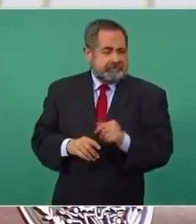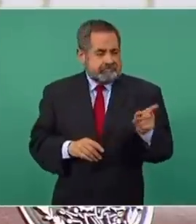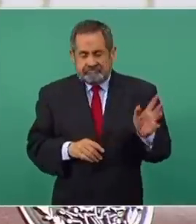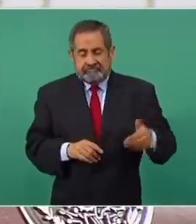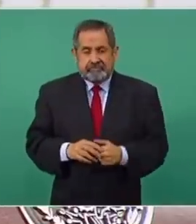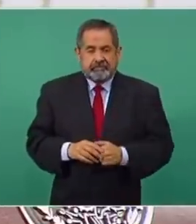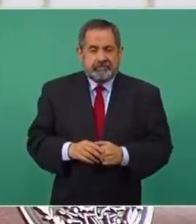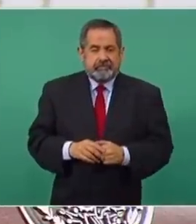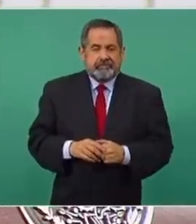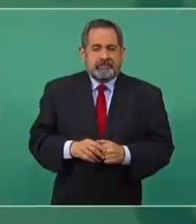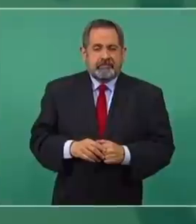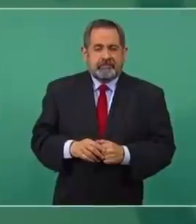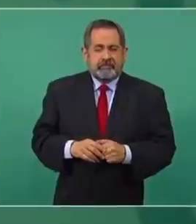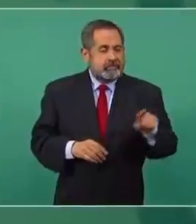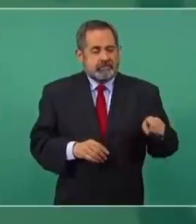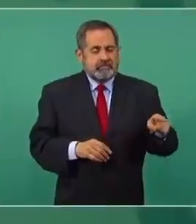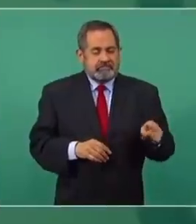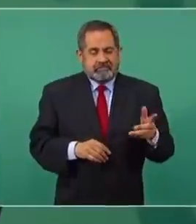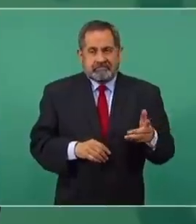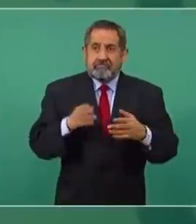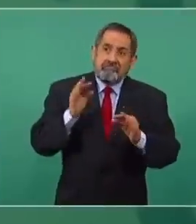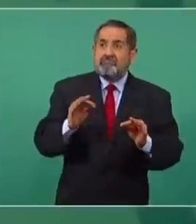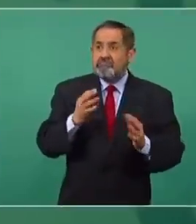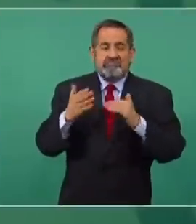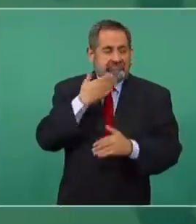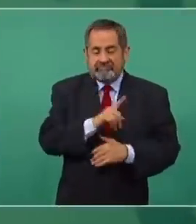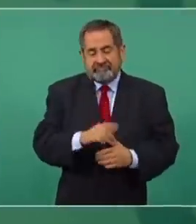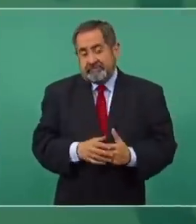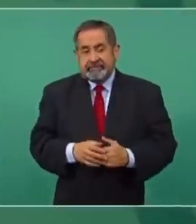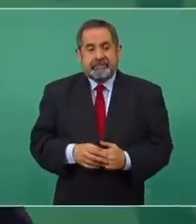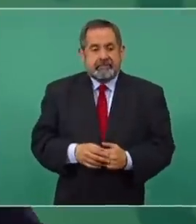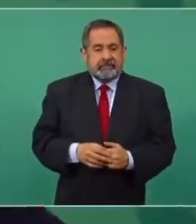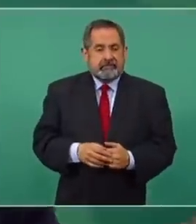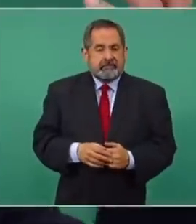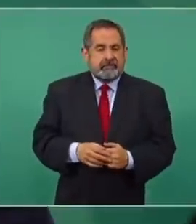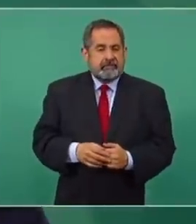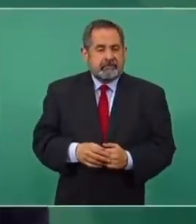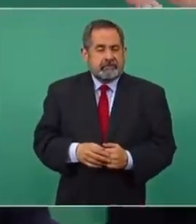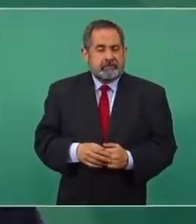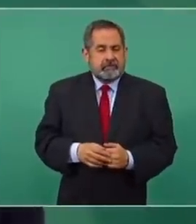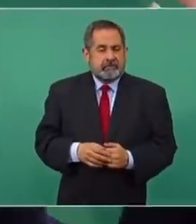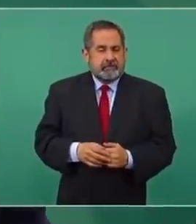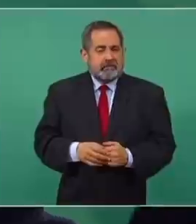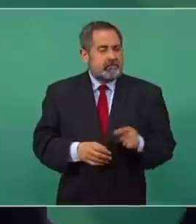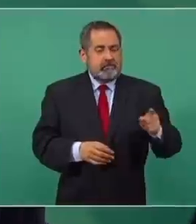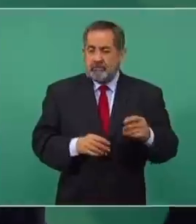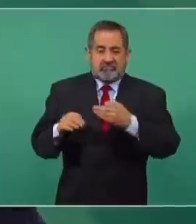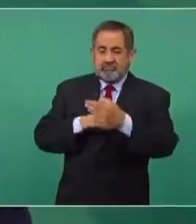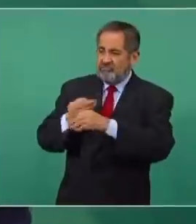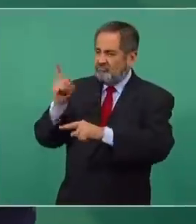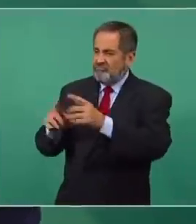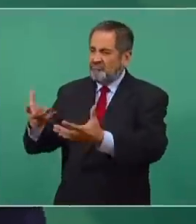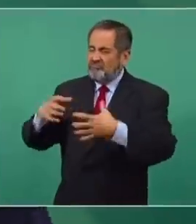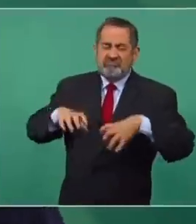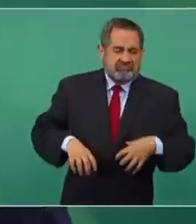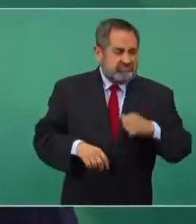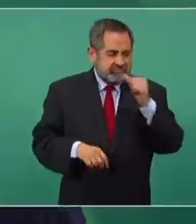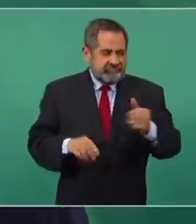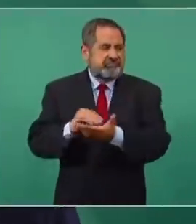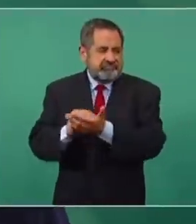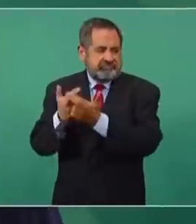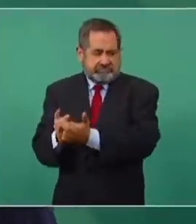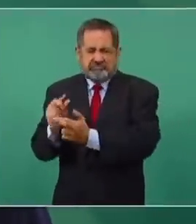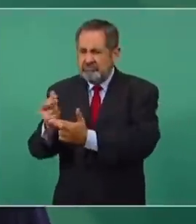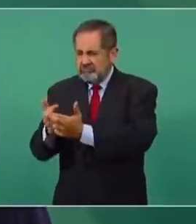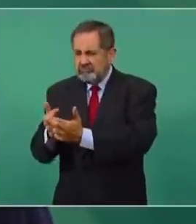no lograron llevárselo todo. Y con lo que